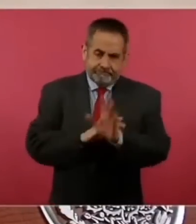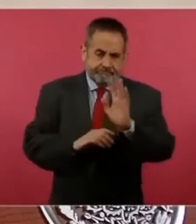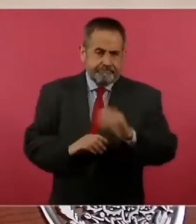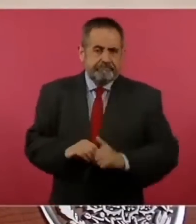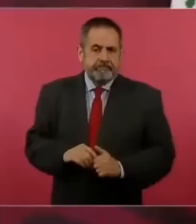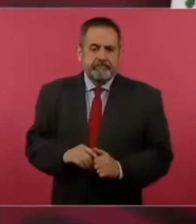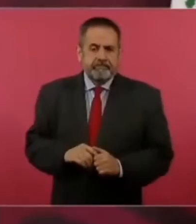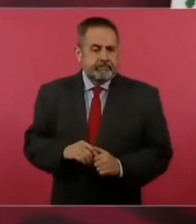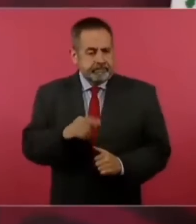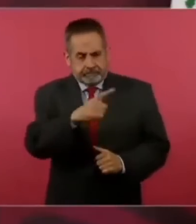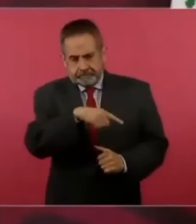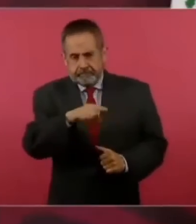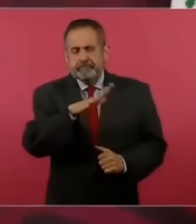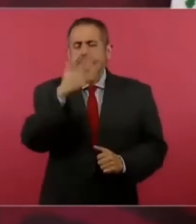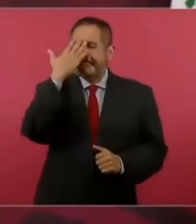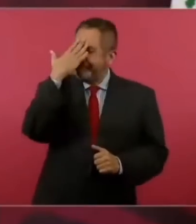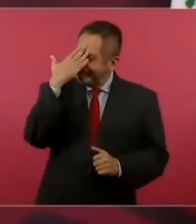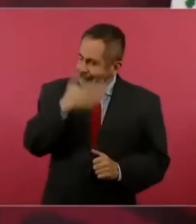es que ya saben